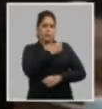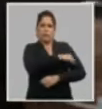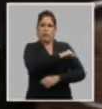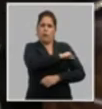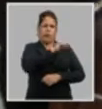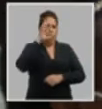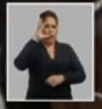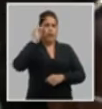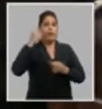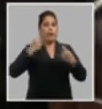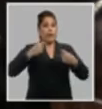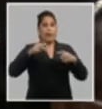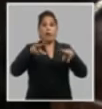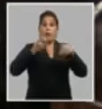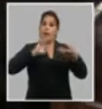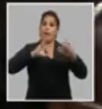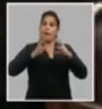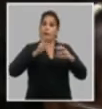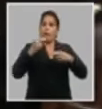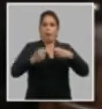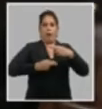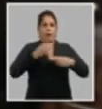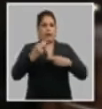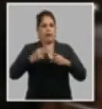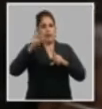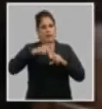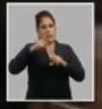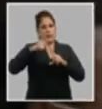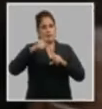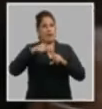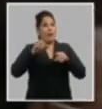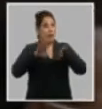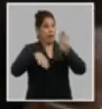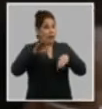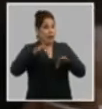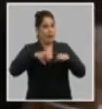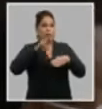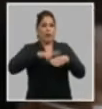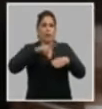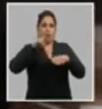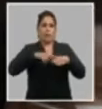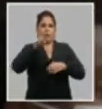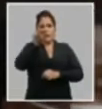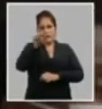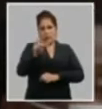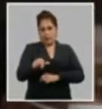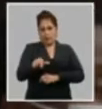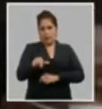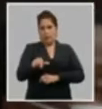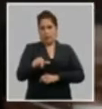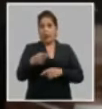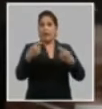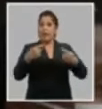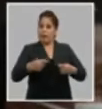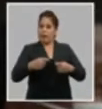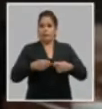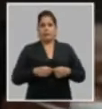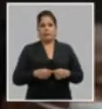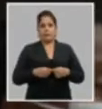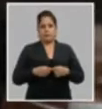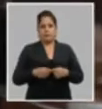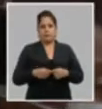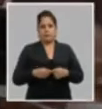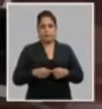que debemos tener nuevas formas de hacer en función de la representación que debemos tener con los